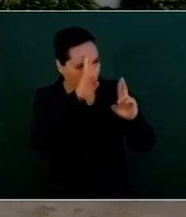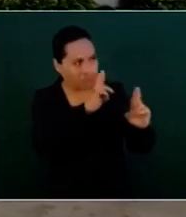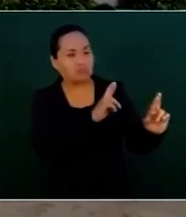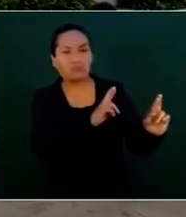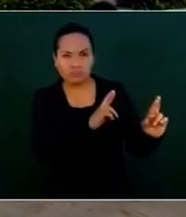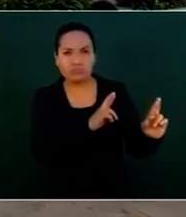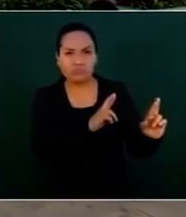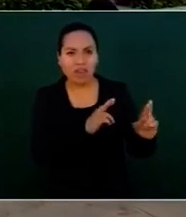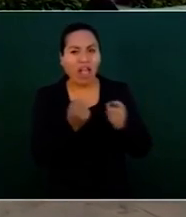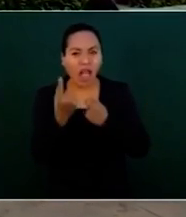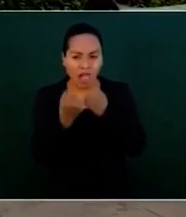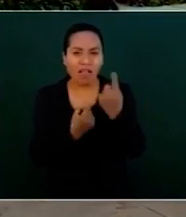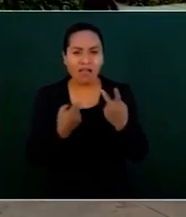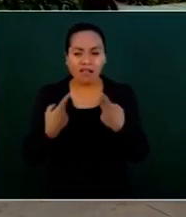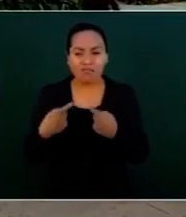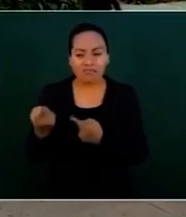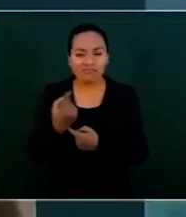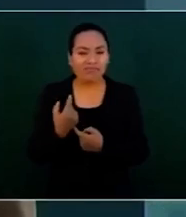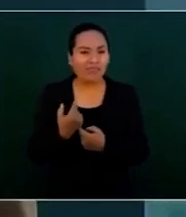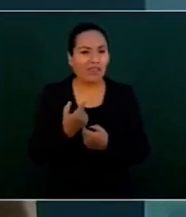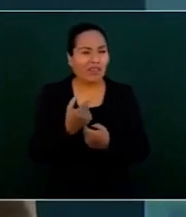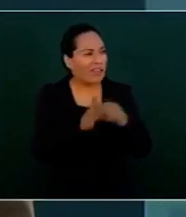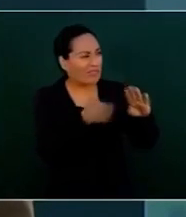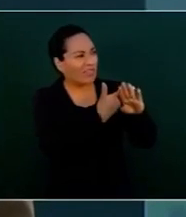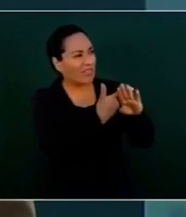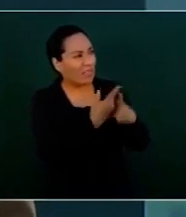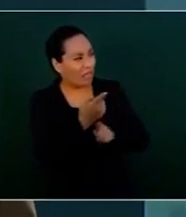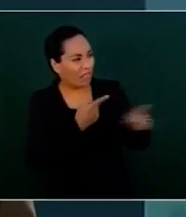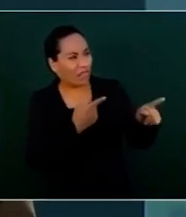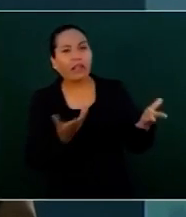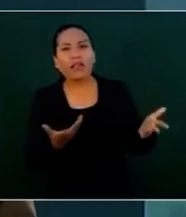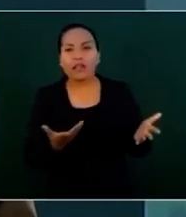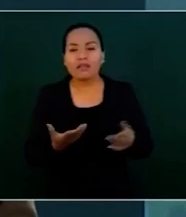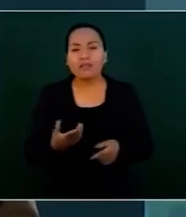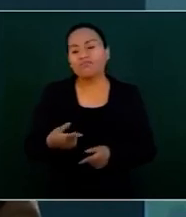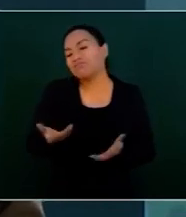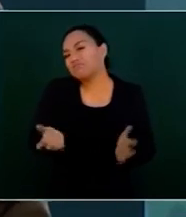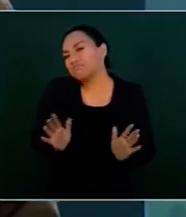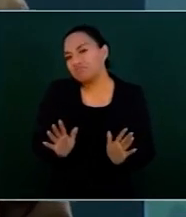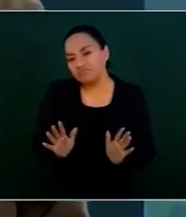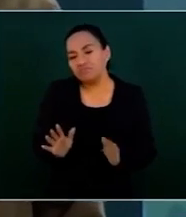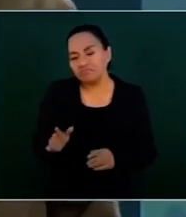insultan, pero eso es hasta parte de